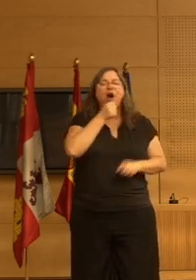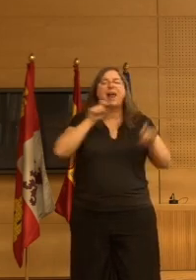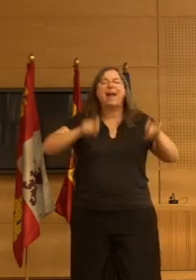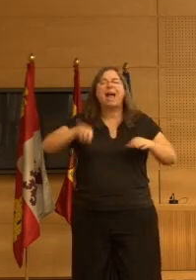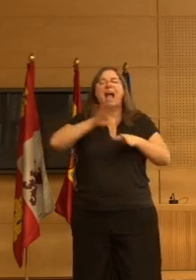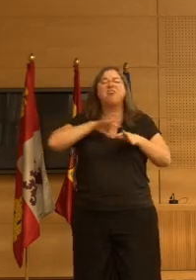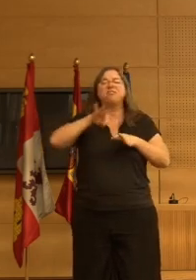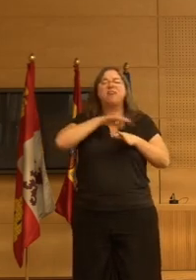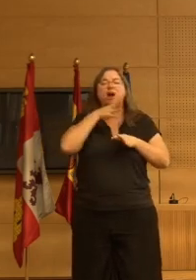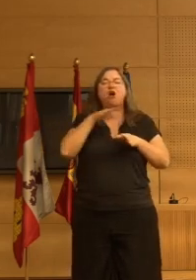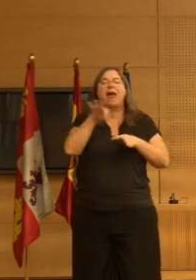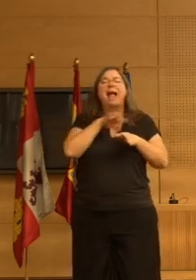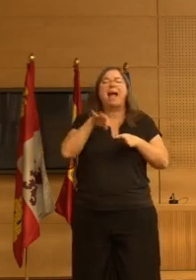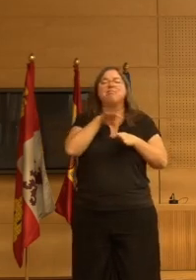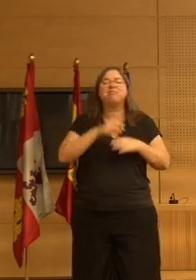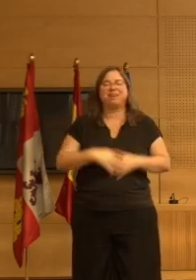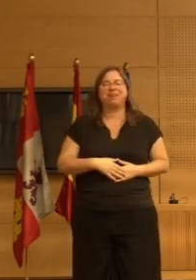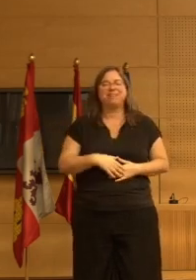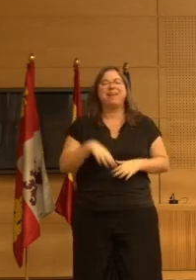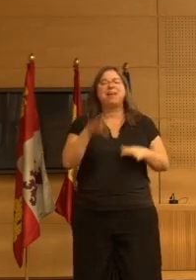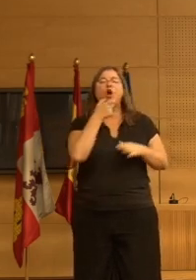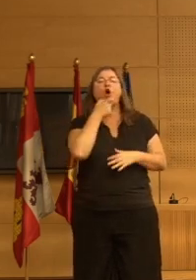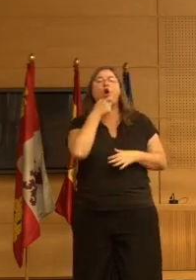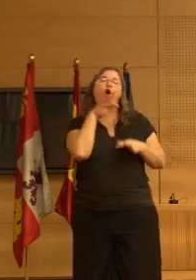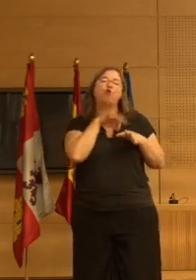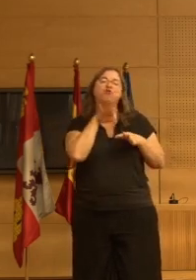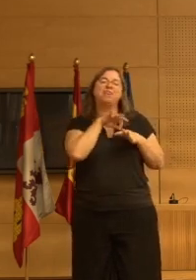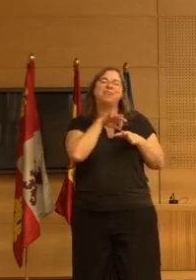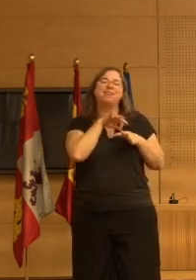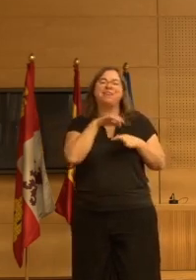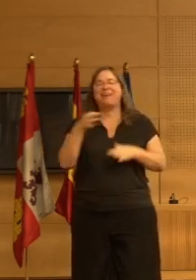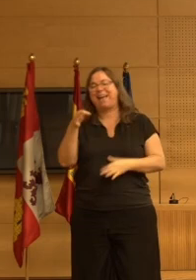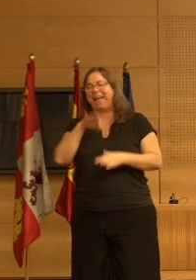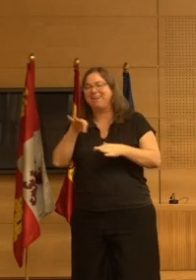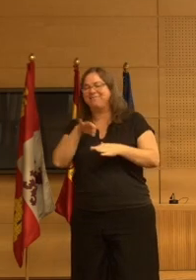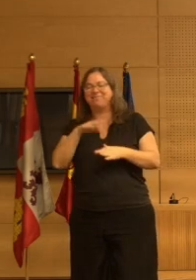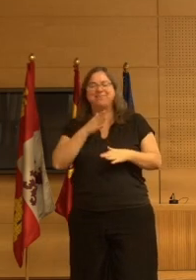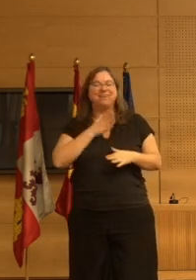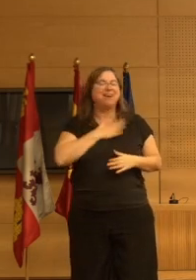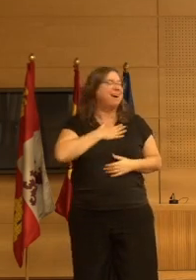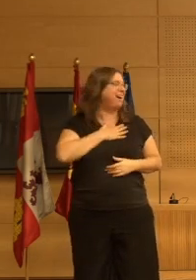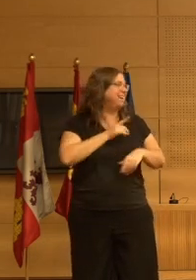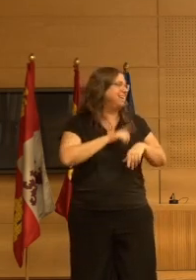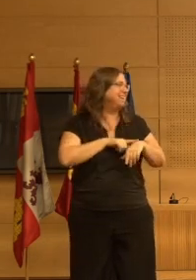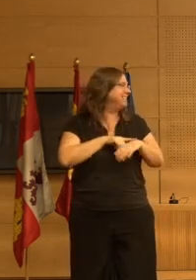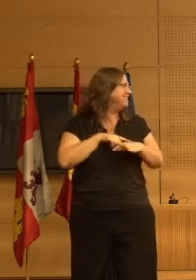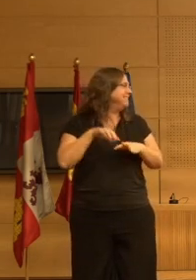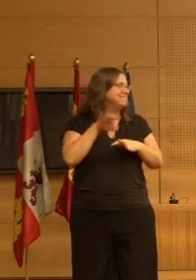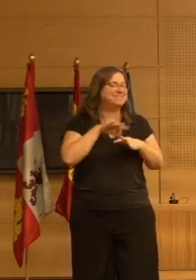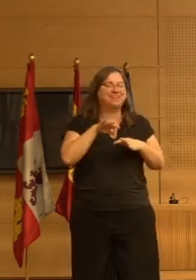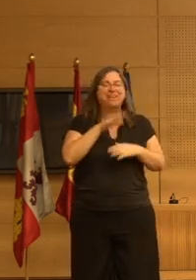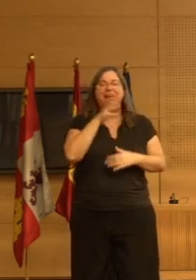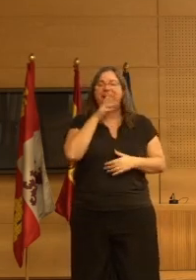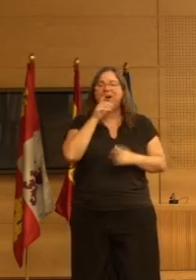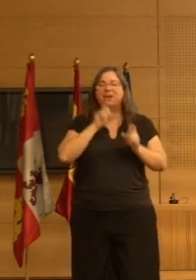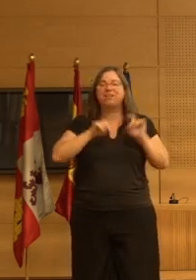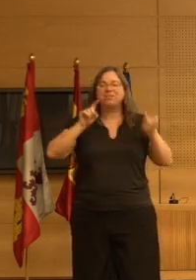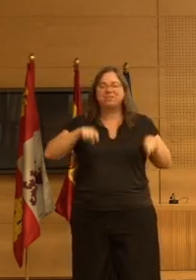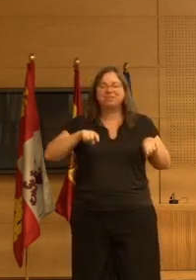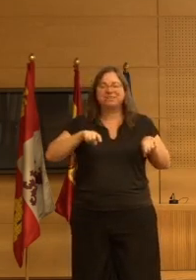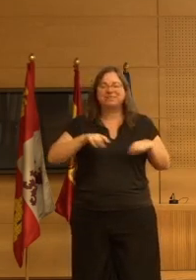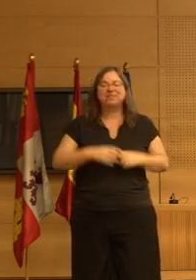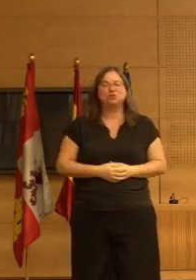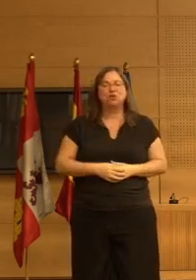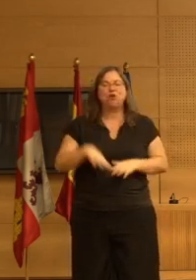hay un ahora el coffee es que eso de comer vale pues nos